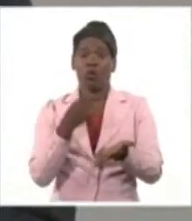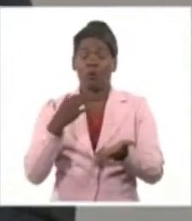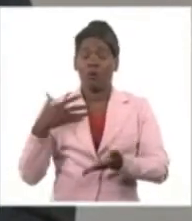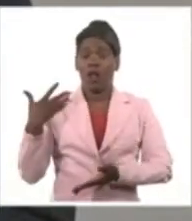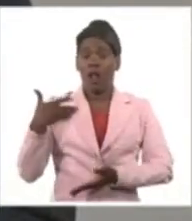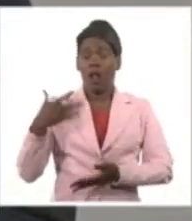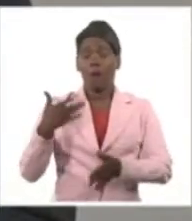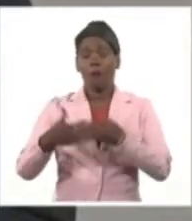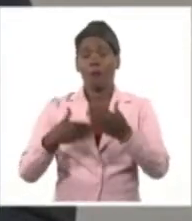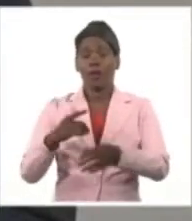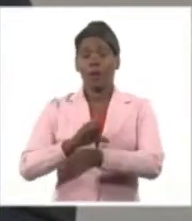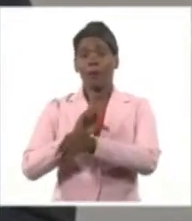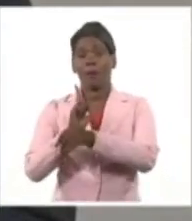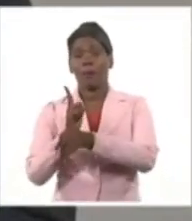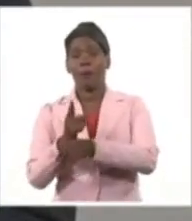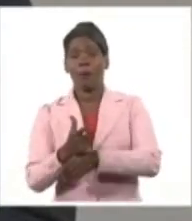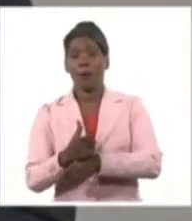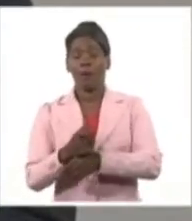Son demasiadas quejas.